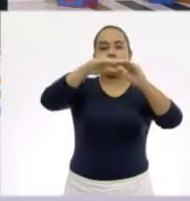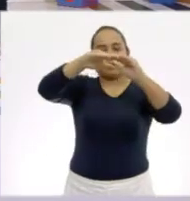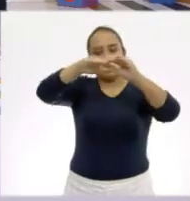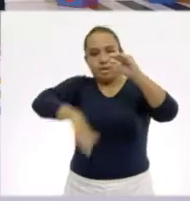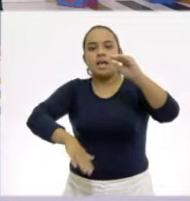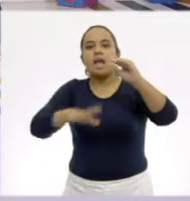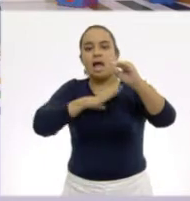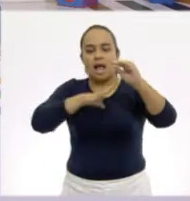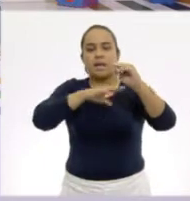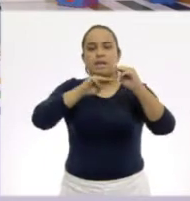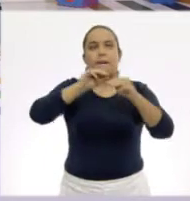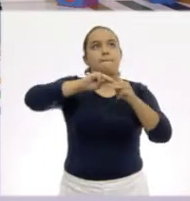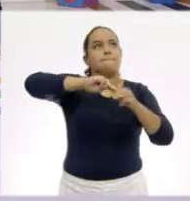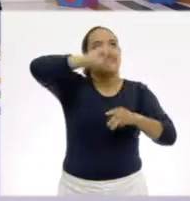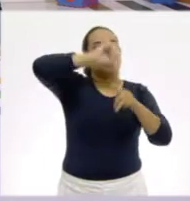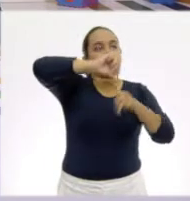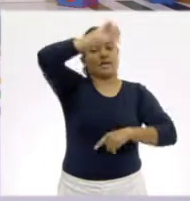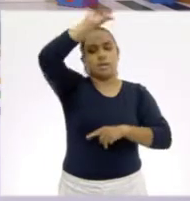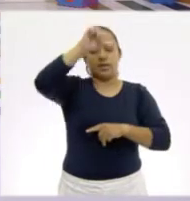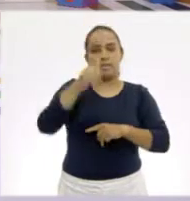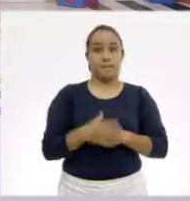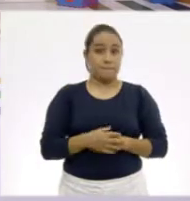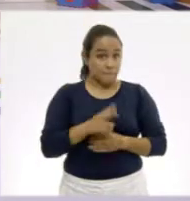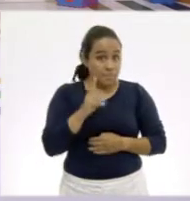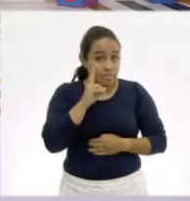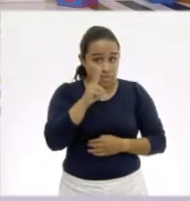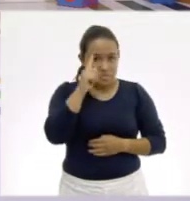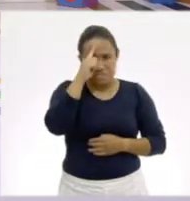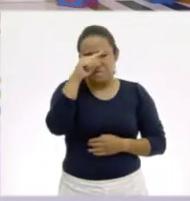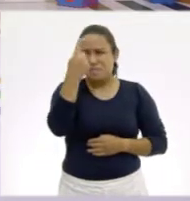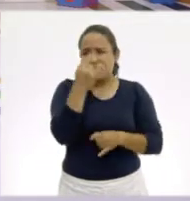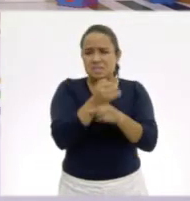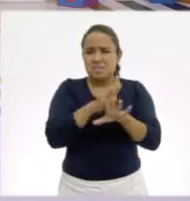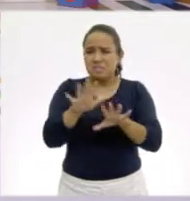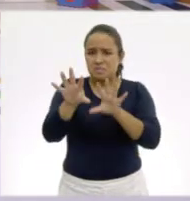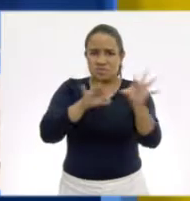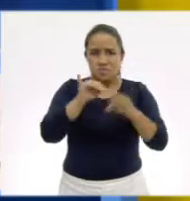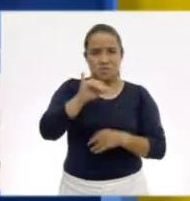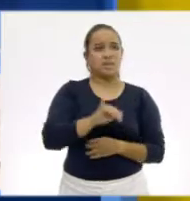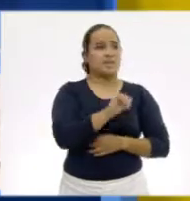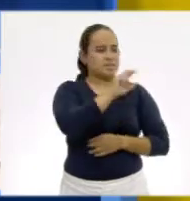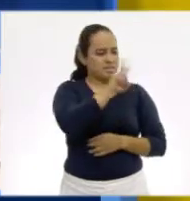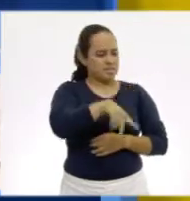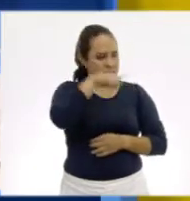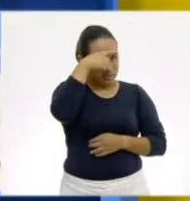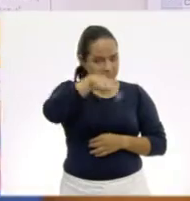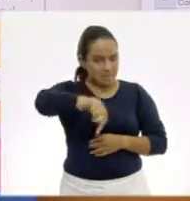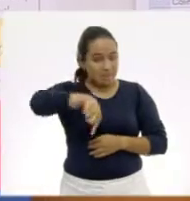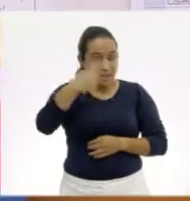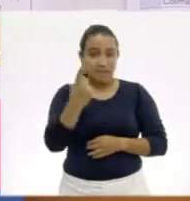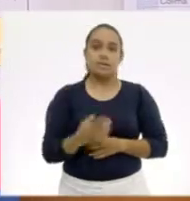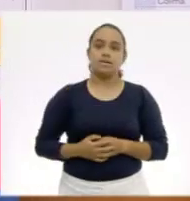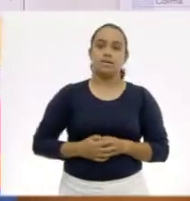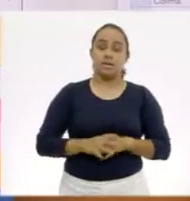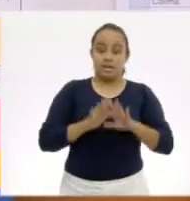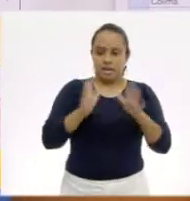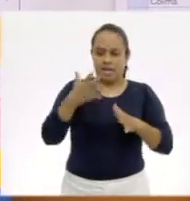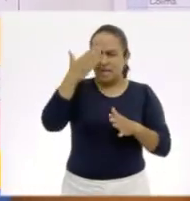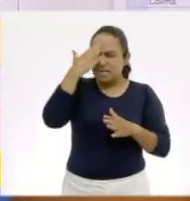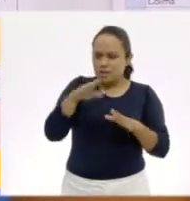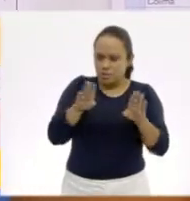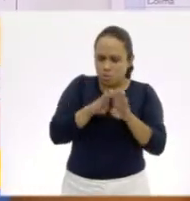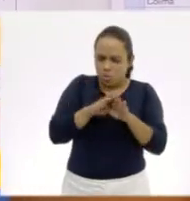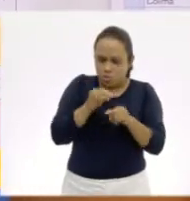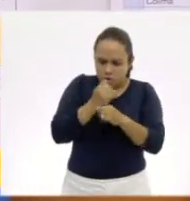,000 metros de altura. ¿Viste qué fácil es ubicar información? Sí, es facilísimo. Entonces, ya que sabemos ubicar